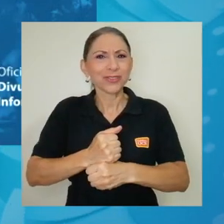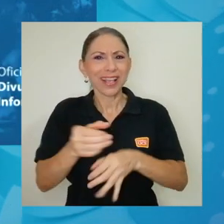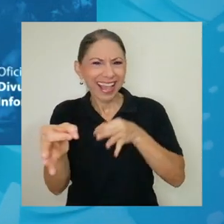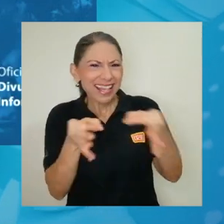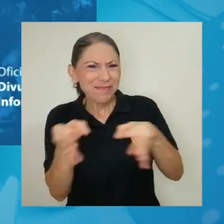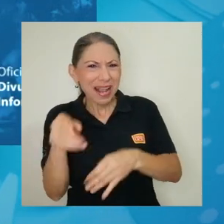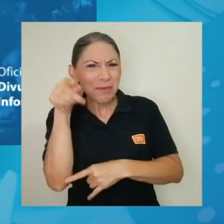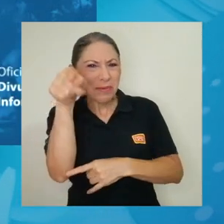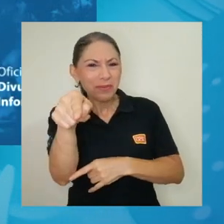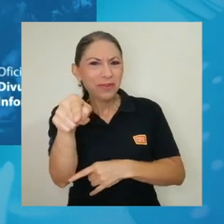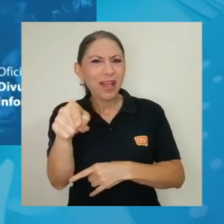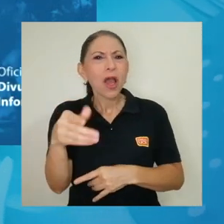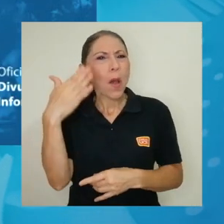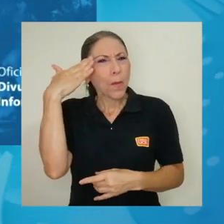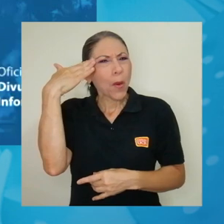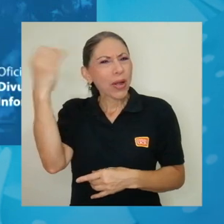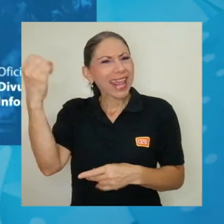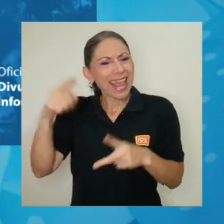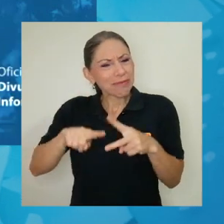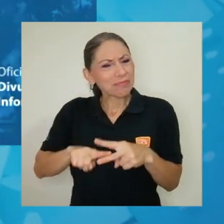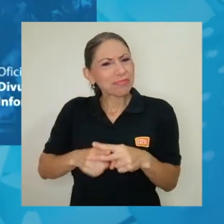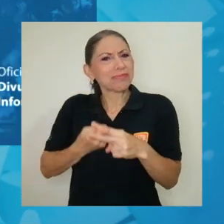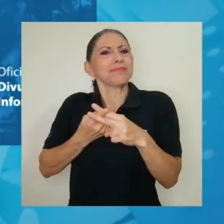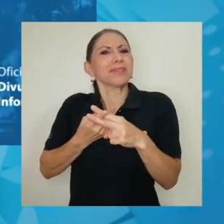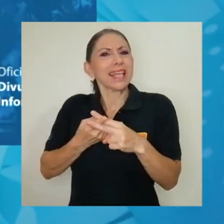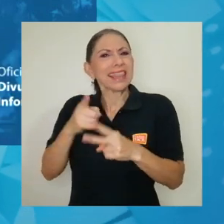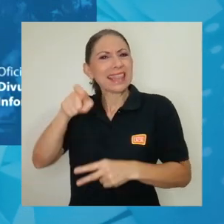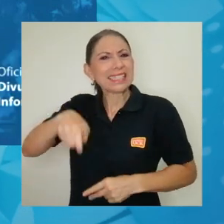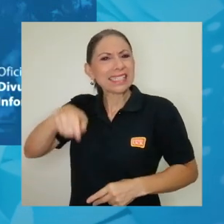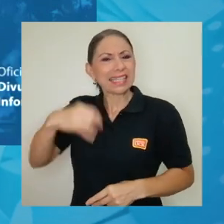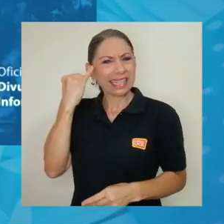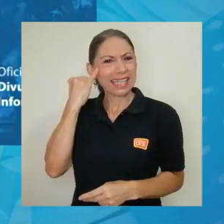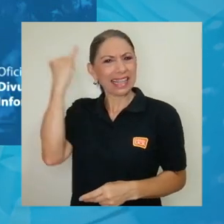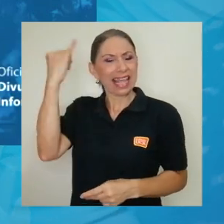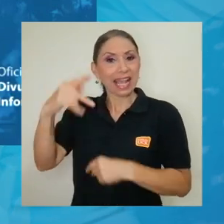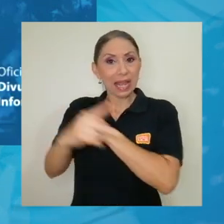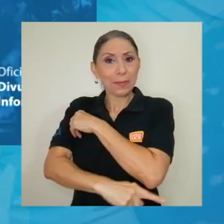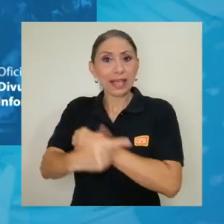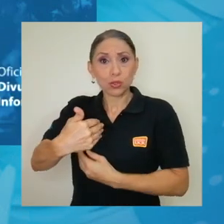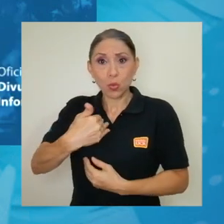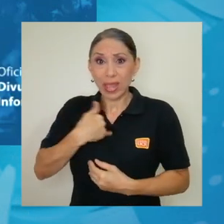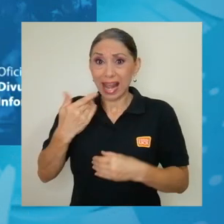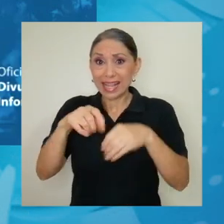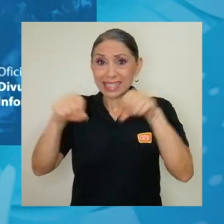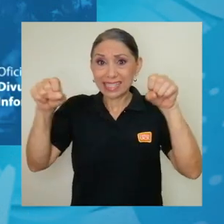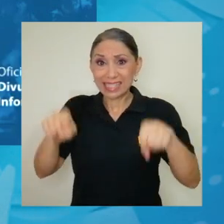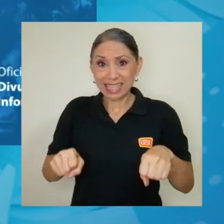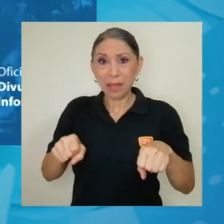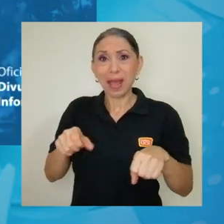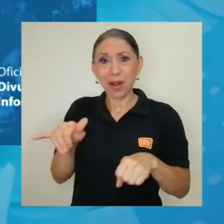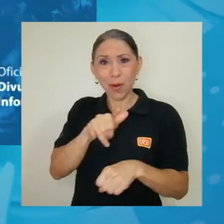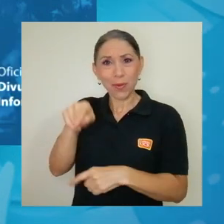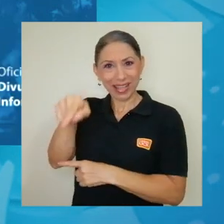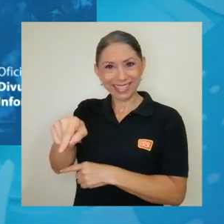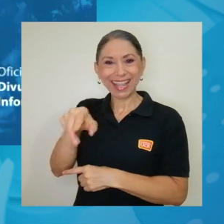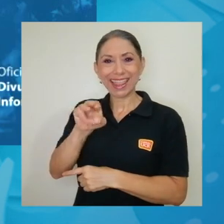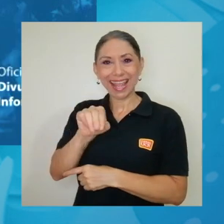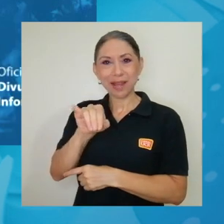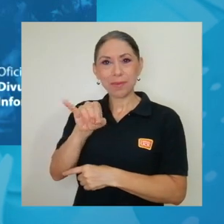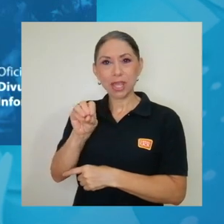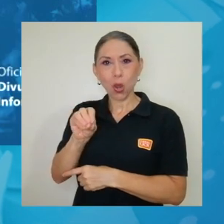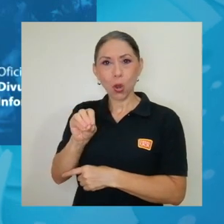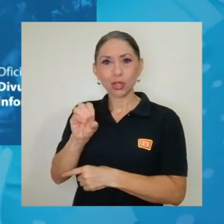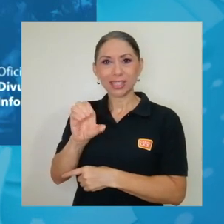gente, ¿por qué? ¿De dónde surgió la necesidad, la idea de que el país contara con un sistema con este del mío CIMAR